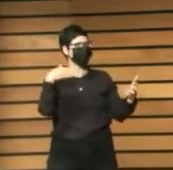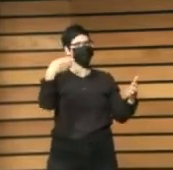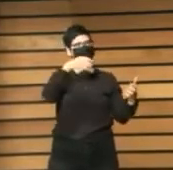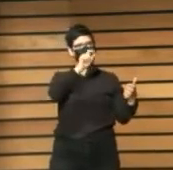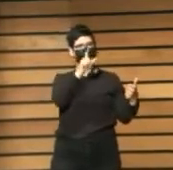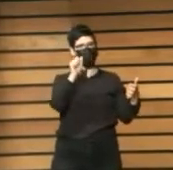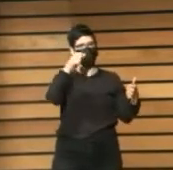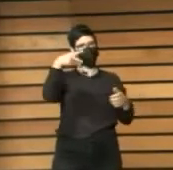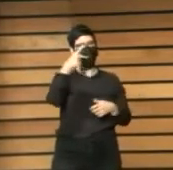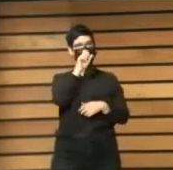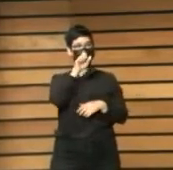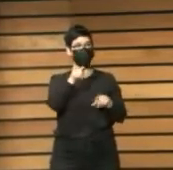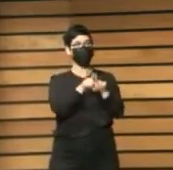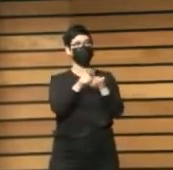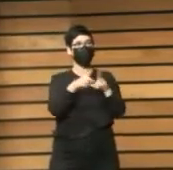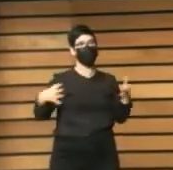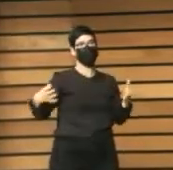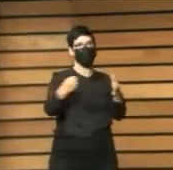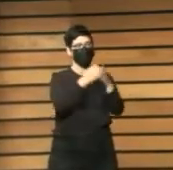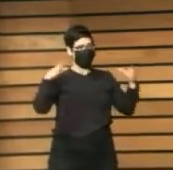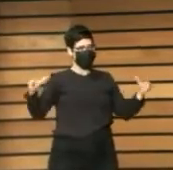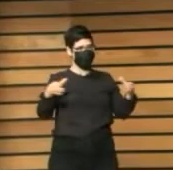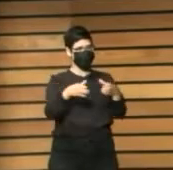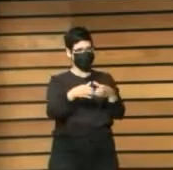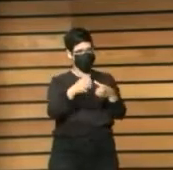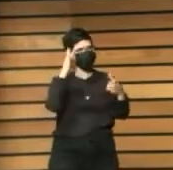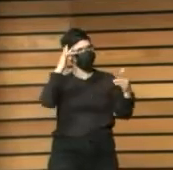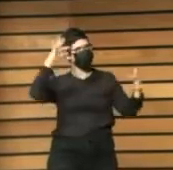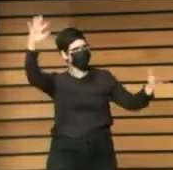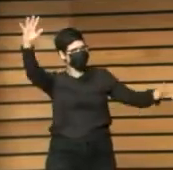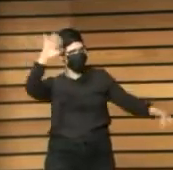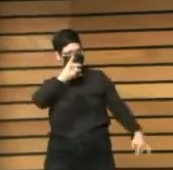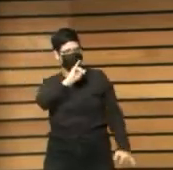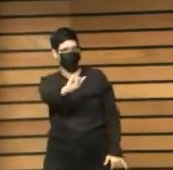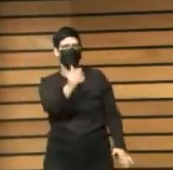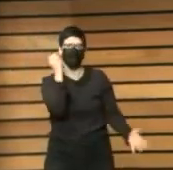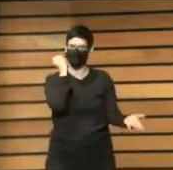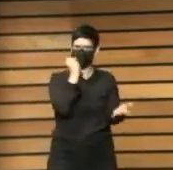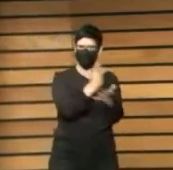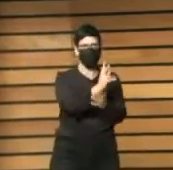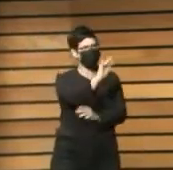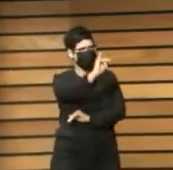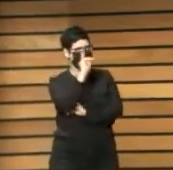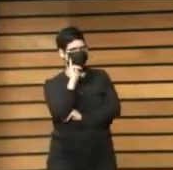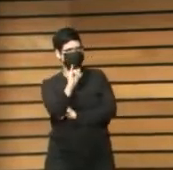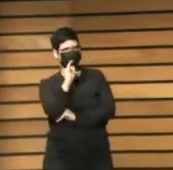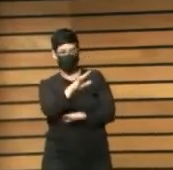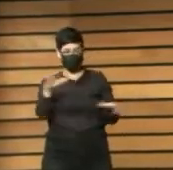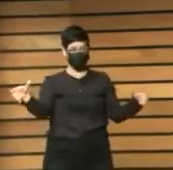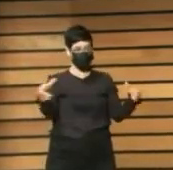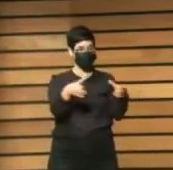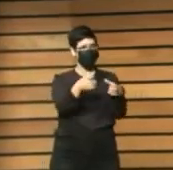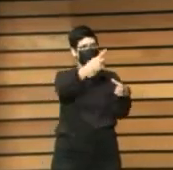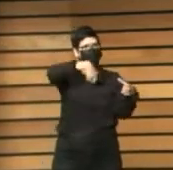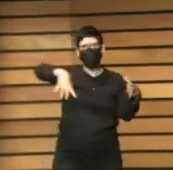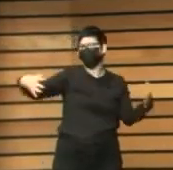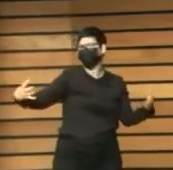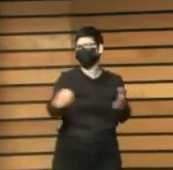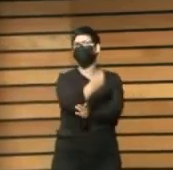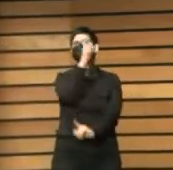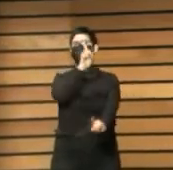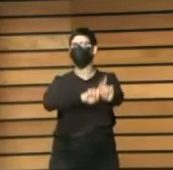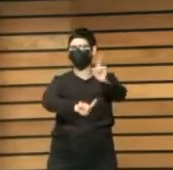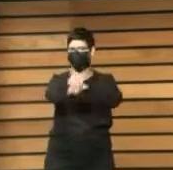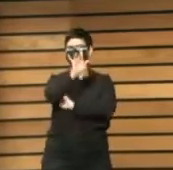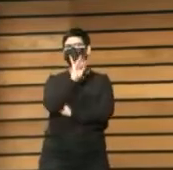comunidades tienen sueños todas las comunidades tienen retos y todas las comunidades tienen problemas y esto es algo